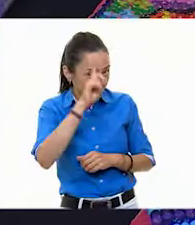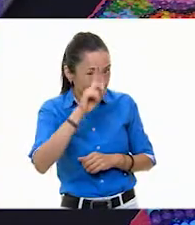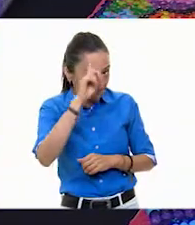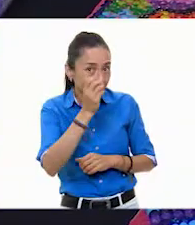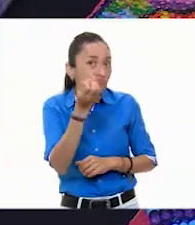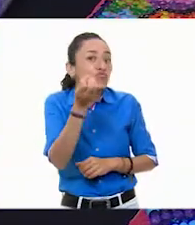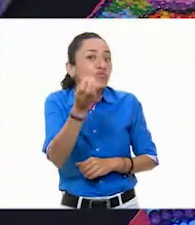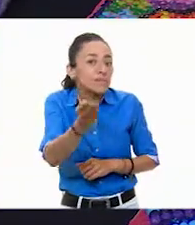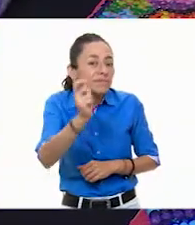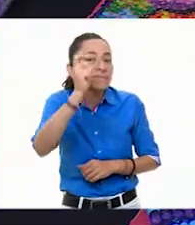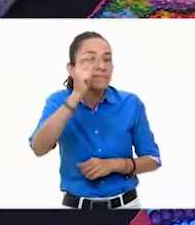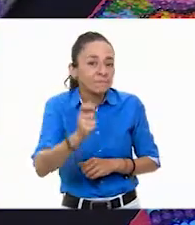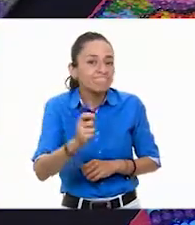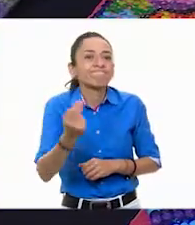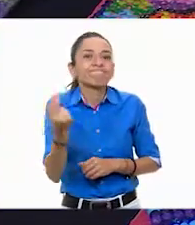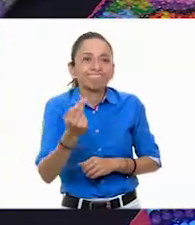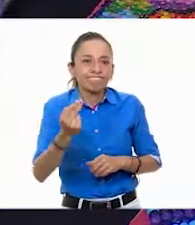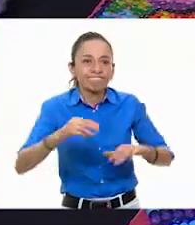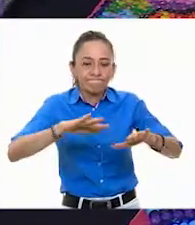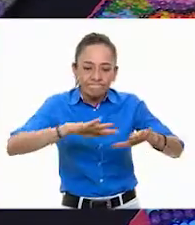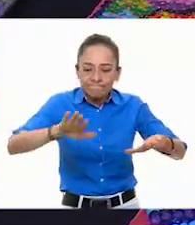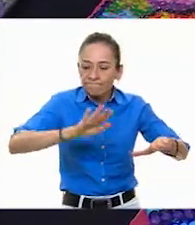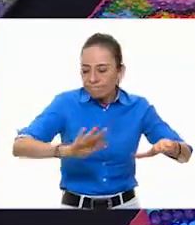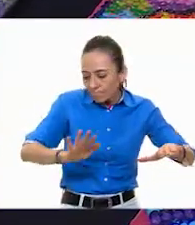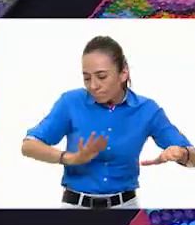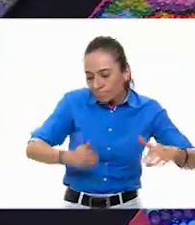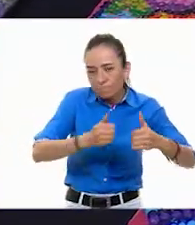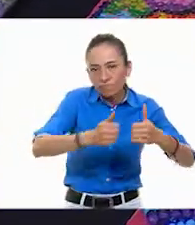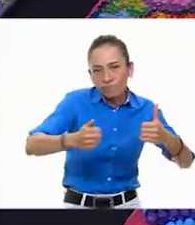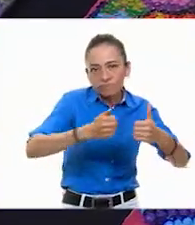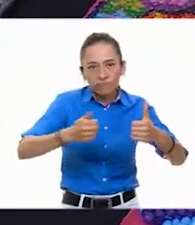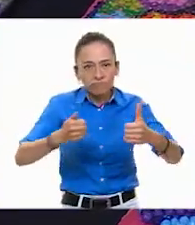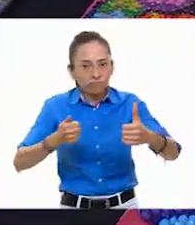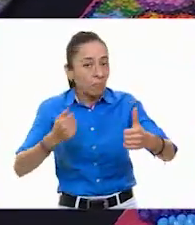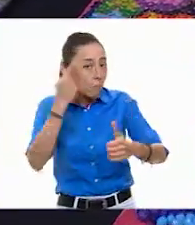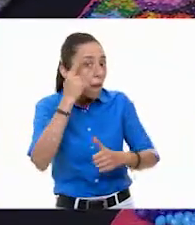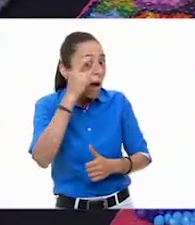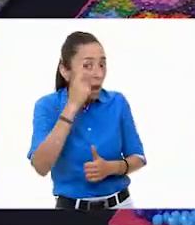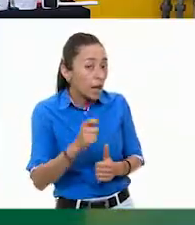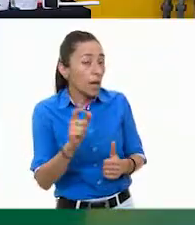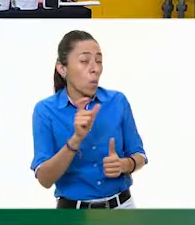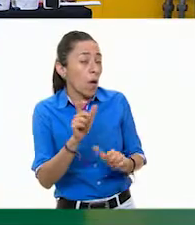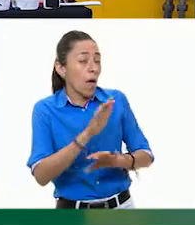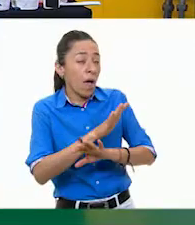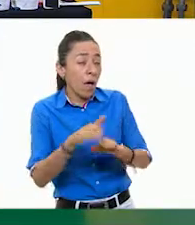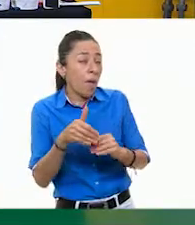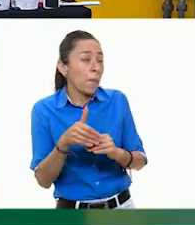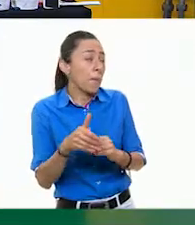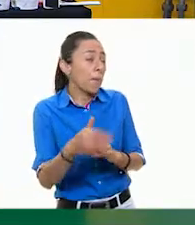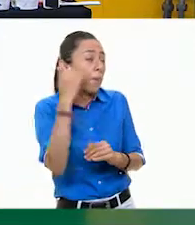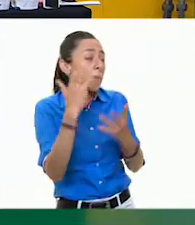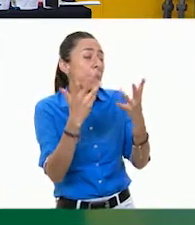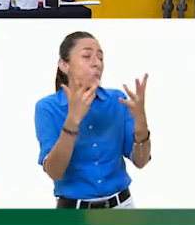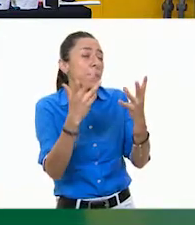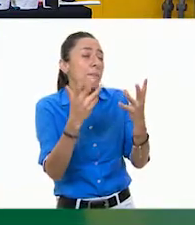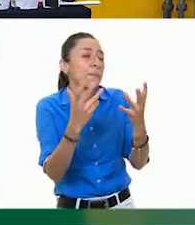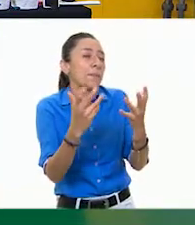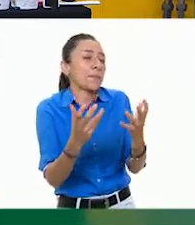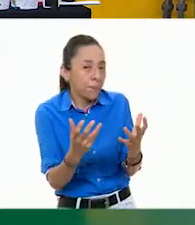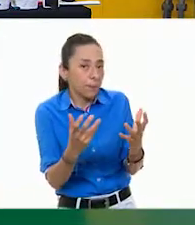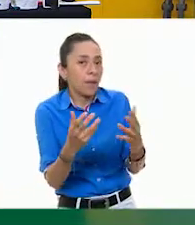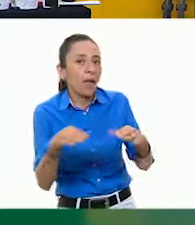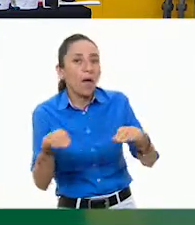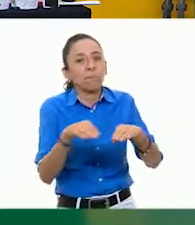de que hay que despegarlas para que no, al final cuando se sequen, no se peguen unas con otras. Y en un